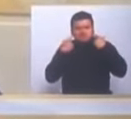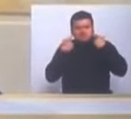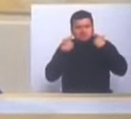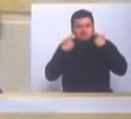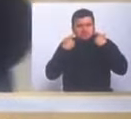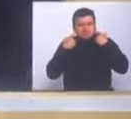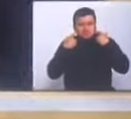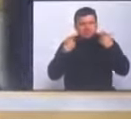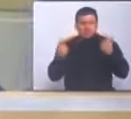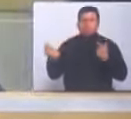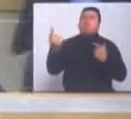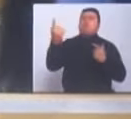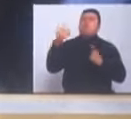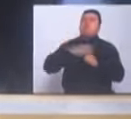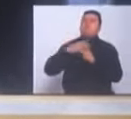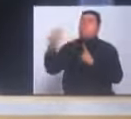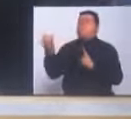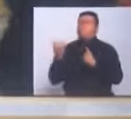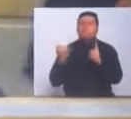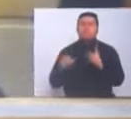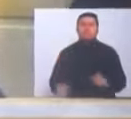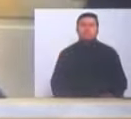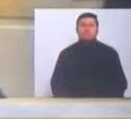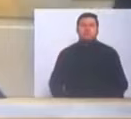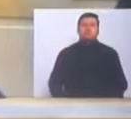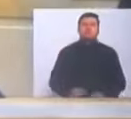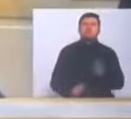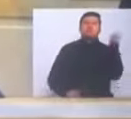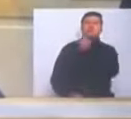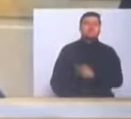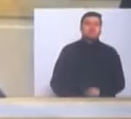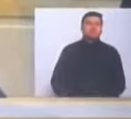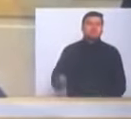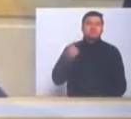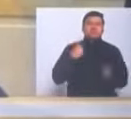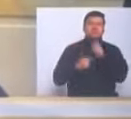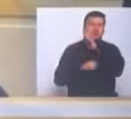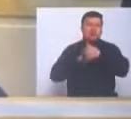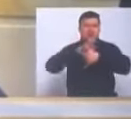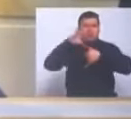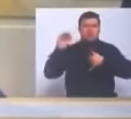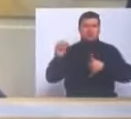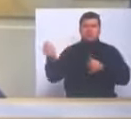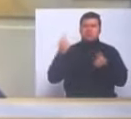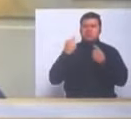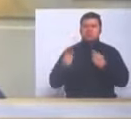actores que han aparecido tiradores de piedra allá en la costa caribe